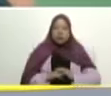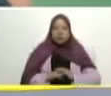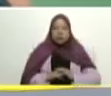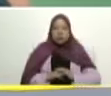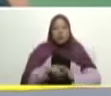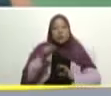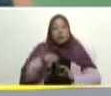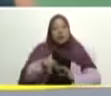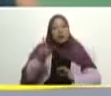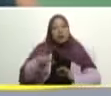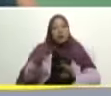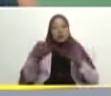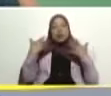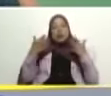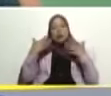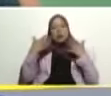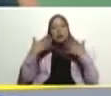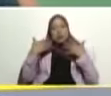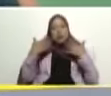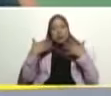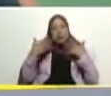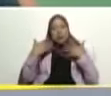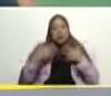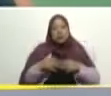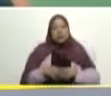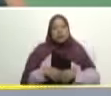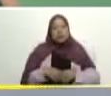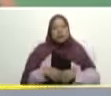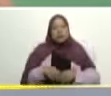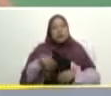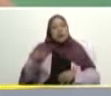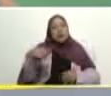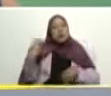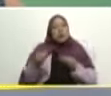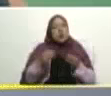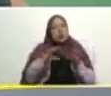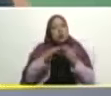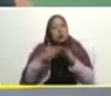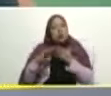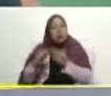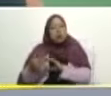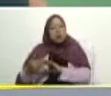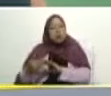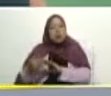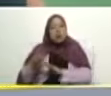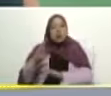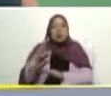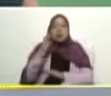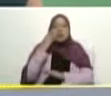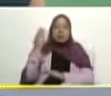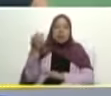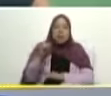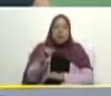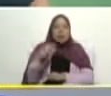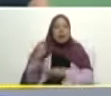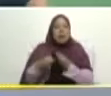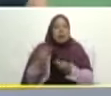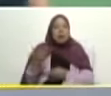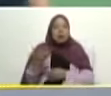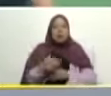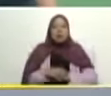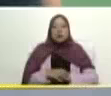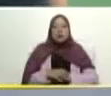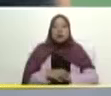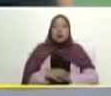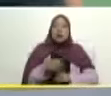bueno fíjate ¿qué reportes me tienes de la comunidad allá de Casalta 2? bueno